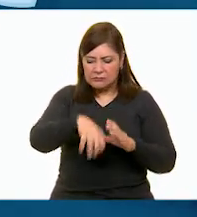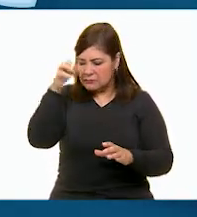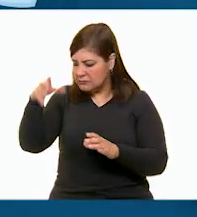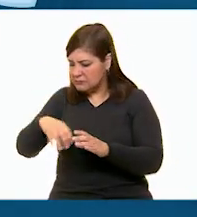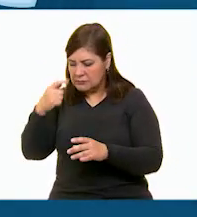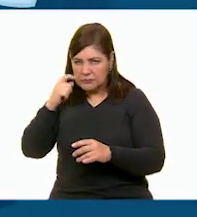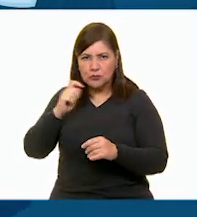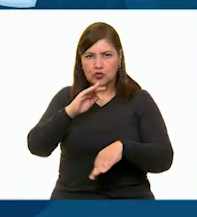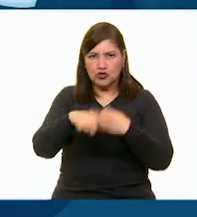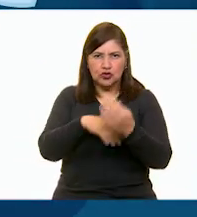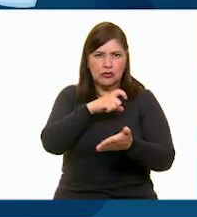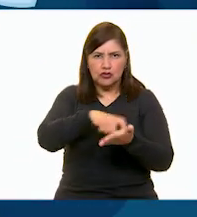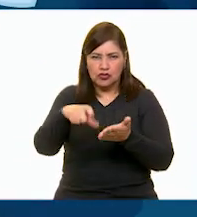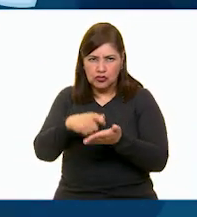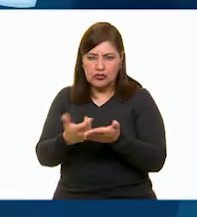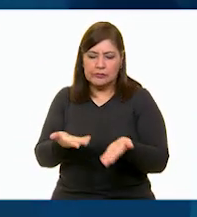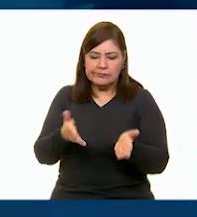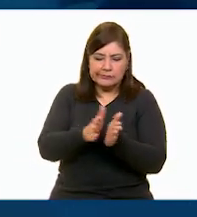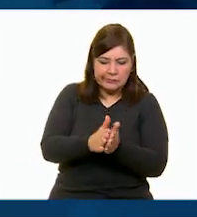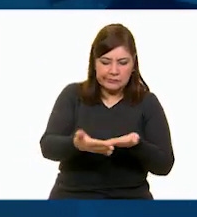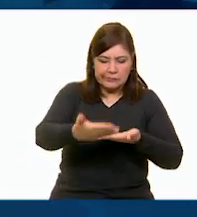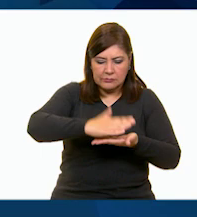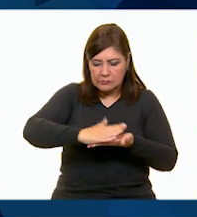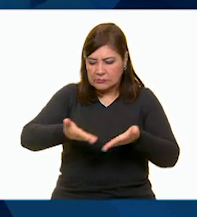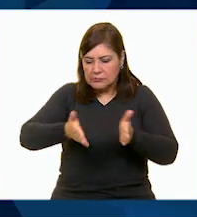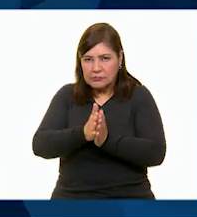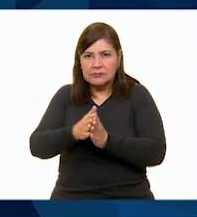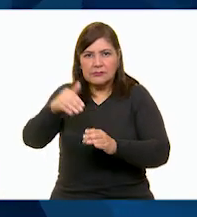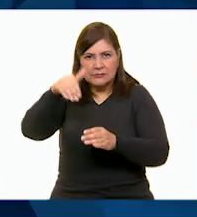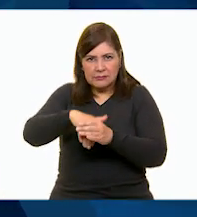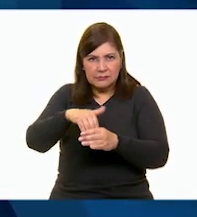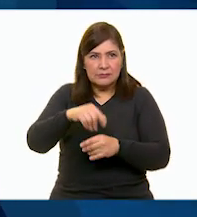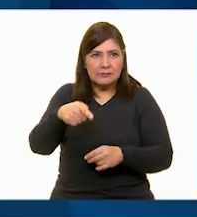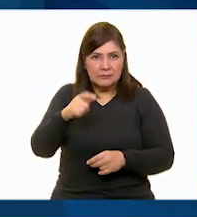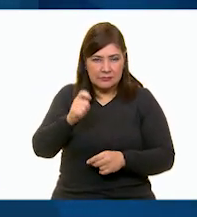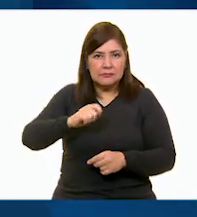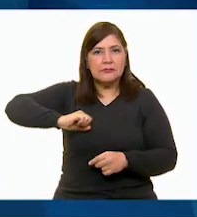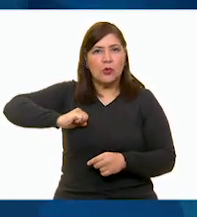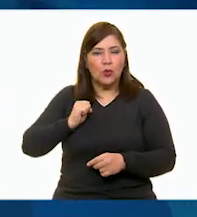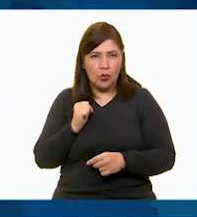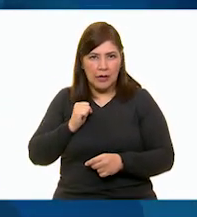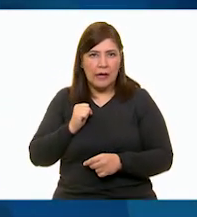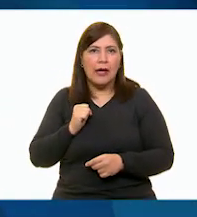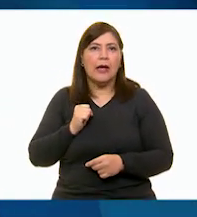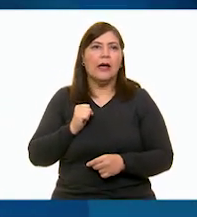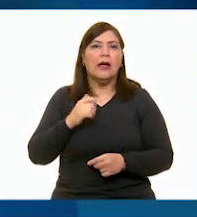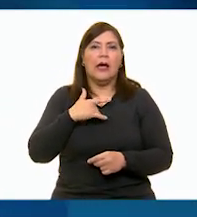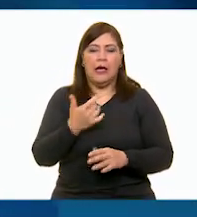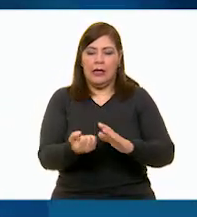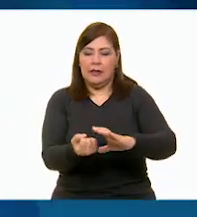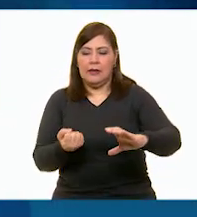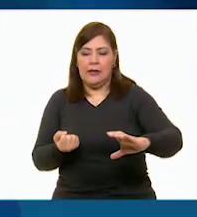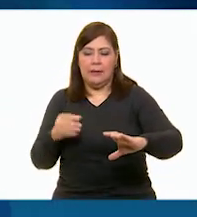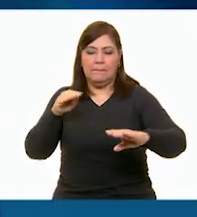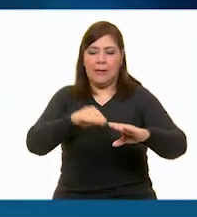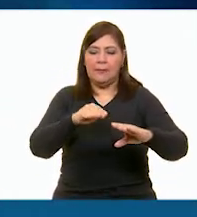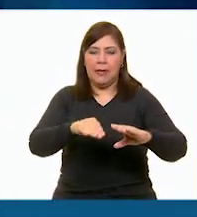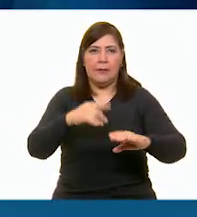compraban, doblaban cuidadosamente las bolsitas y las guardaban en un cajón.